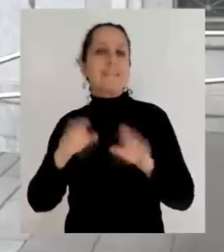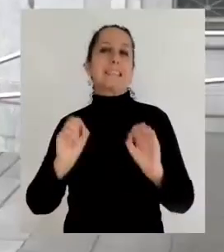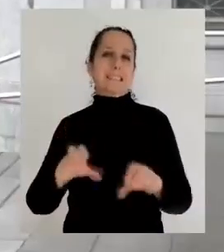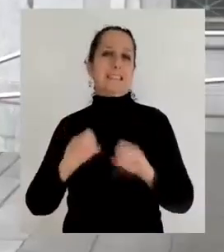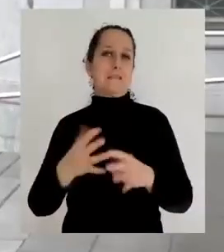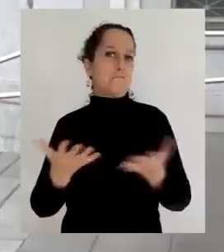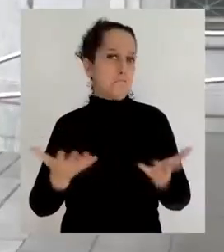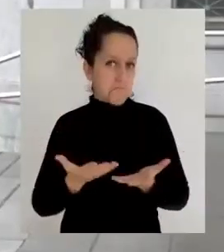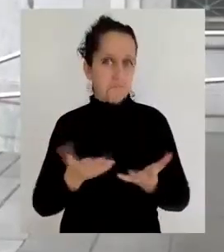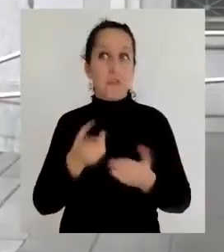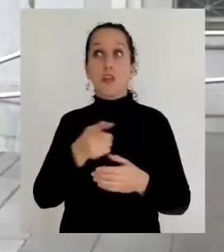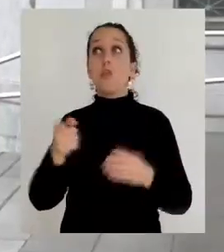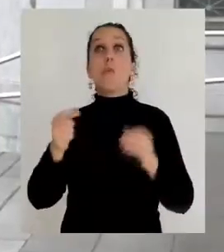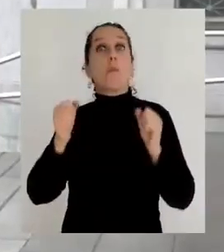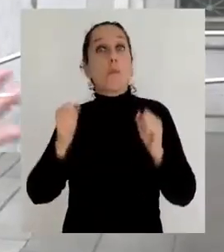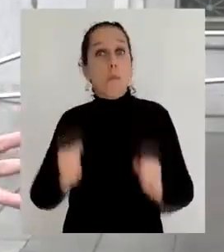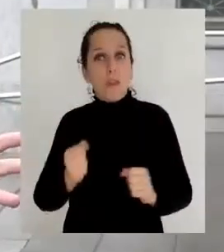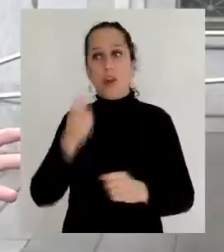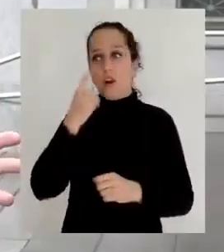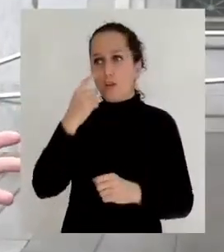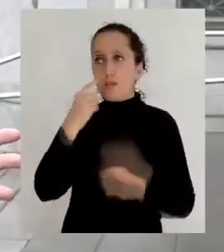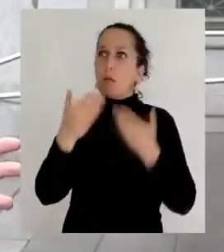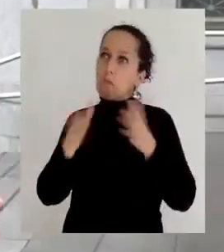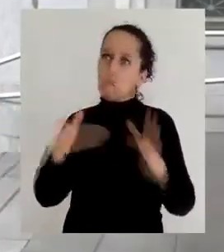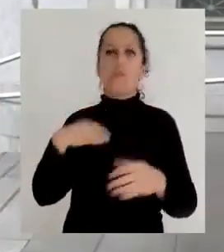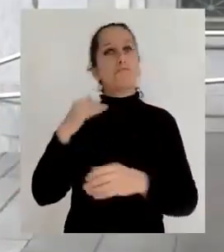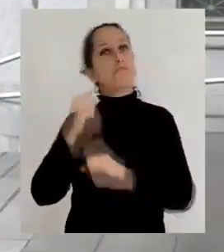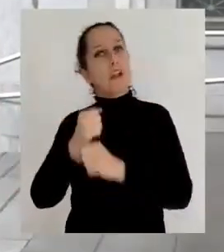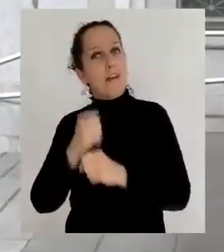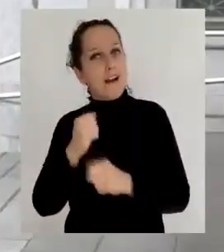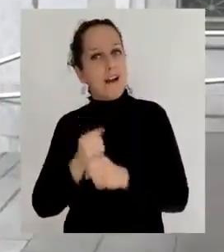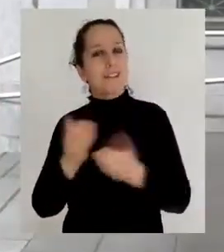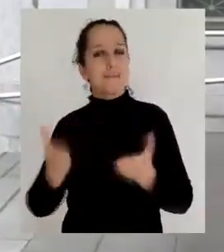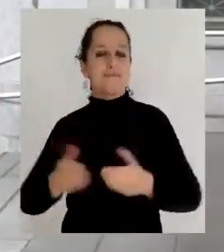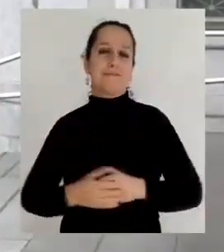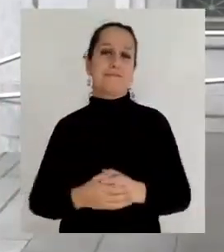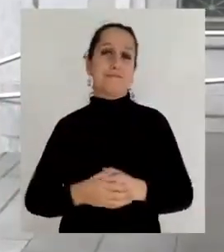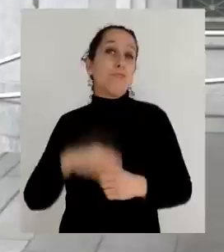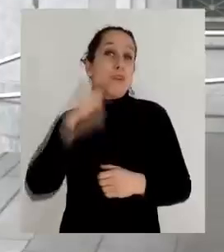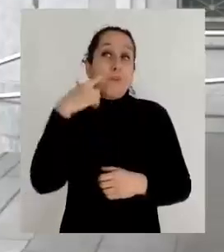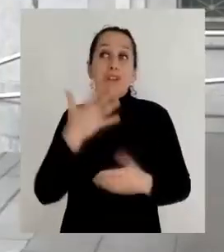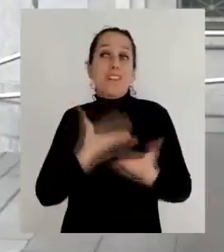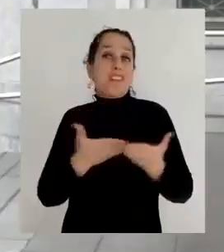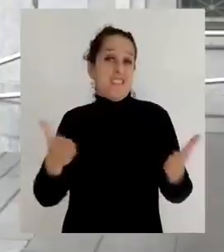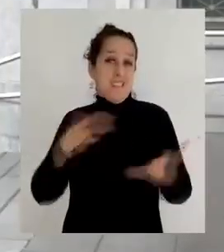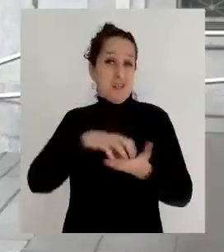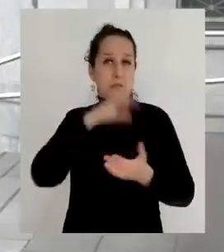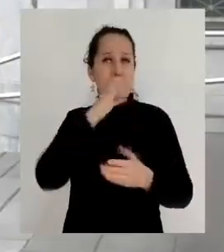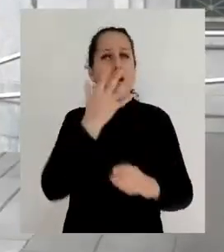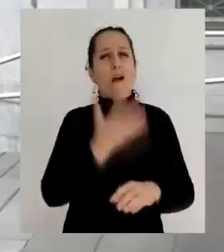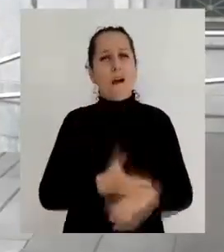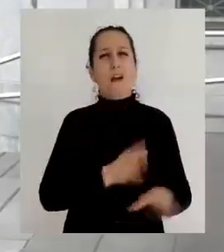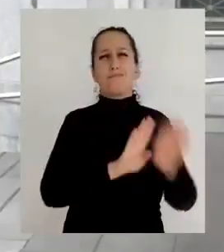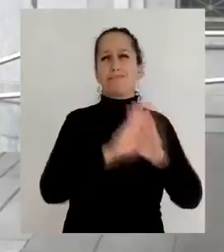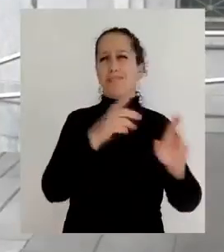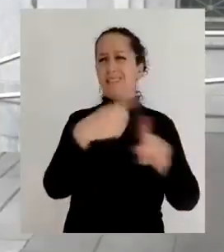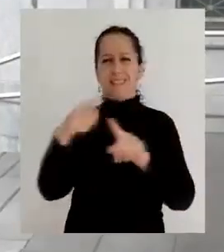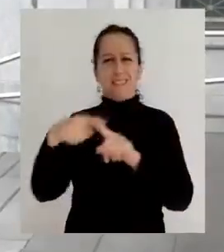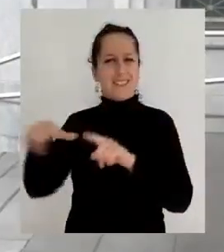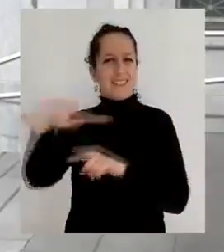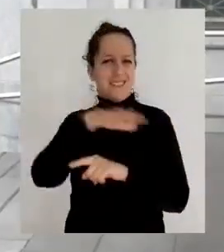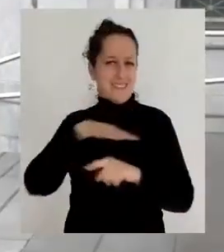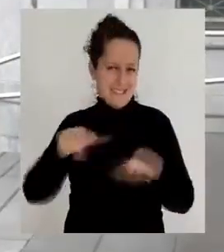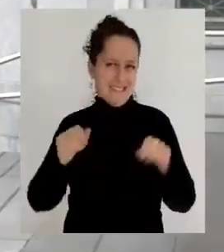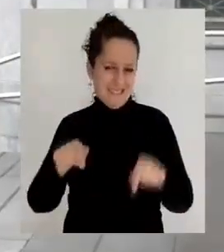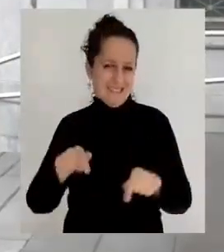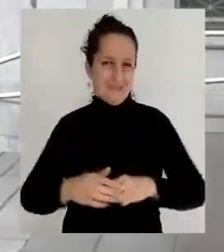es entonces entregarles distintas herramientas para que conozcan un nuevo oficio, aprovechando también el importante potencial que tiene la ciudad de Concepción, sobre